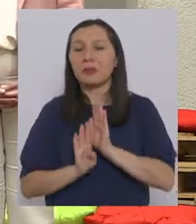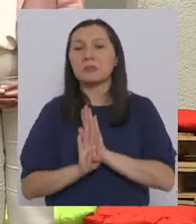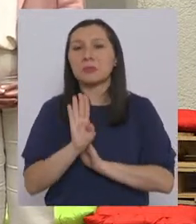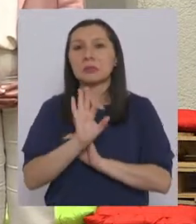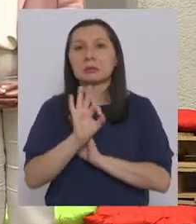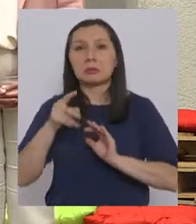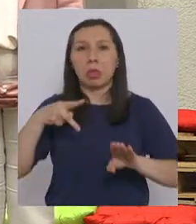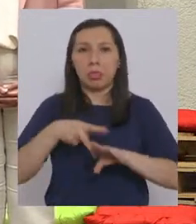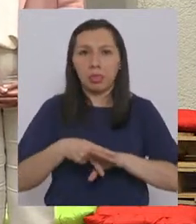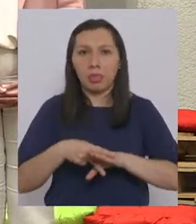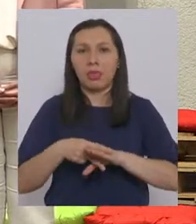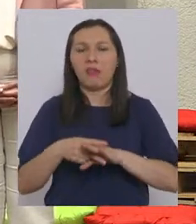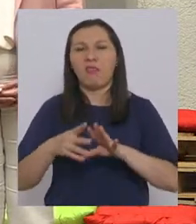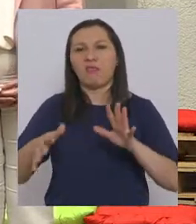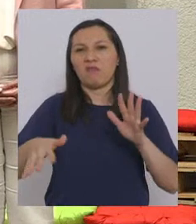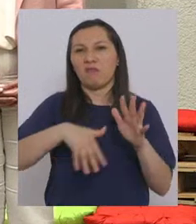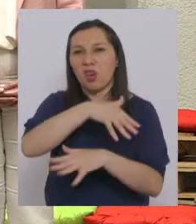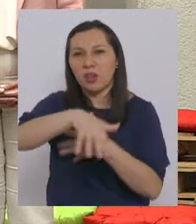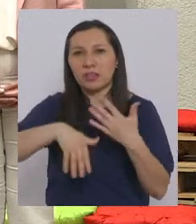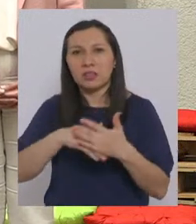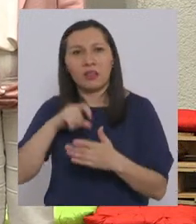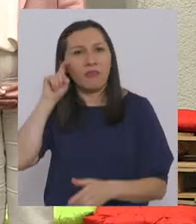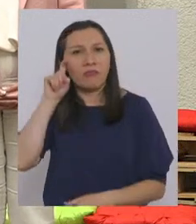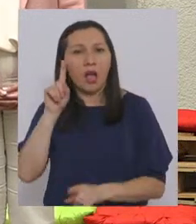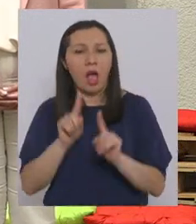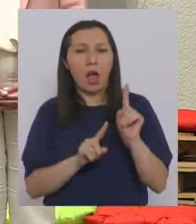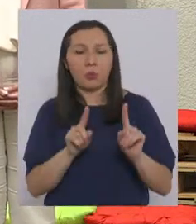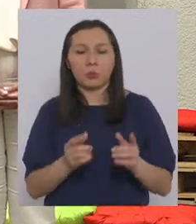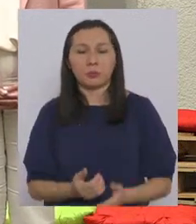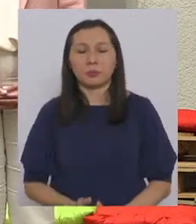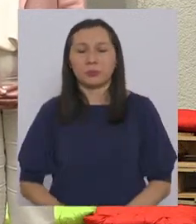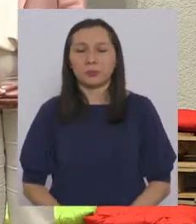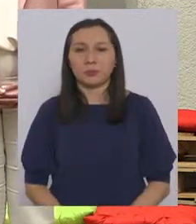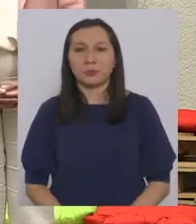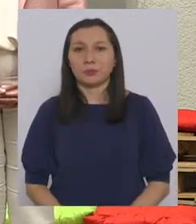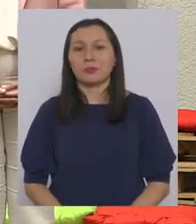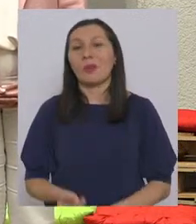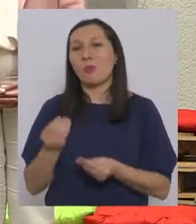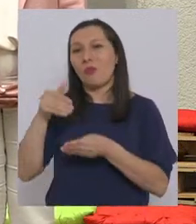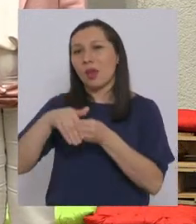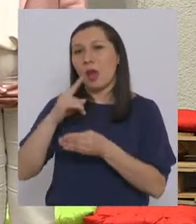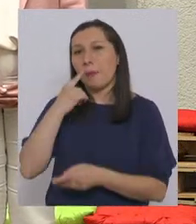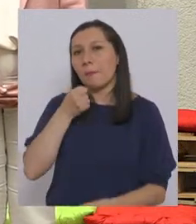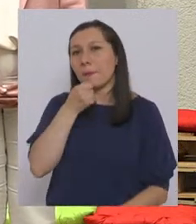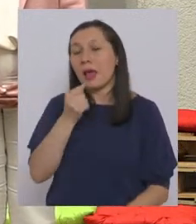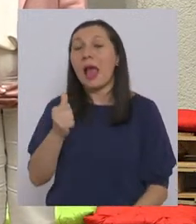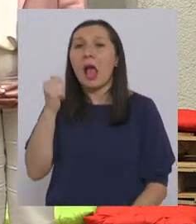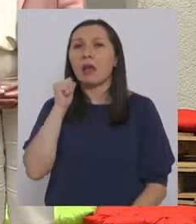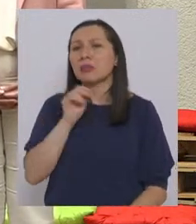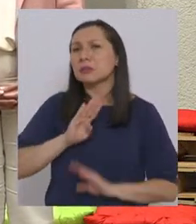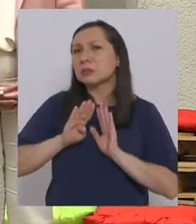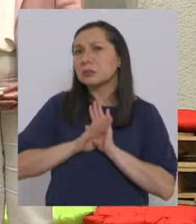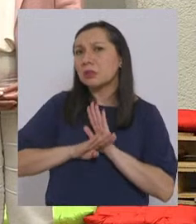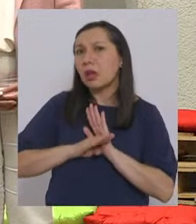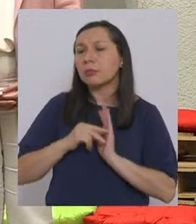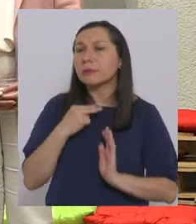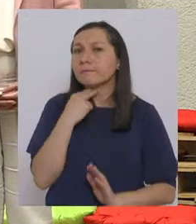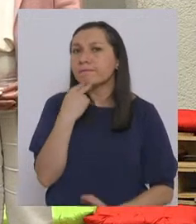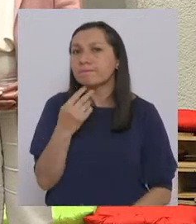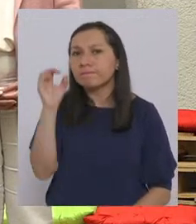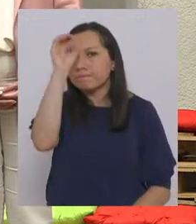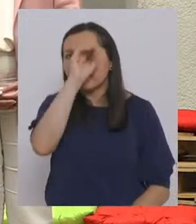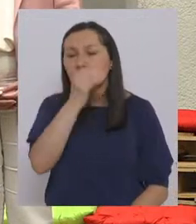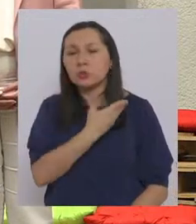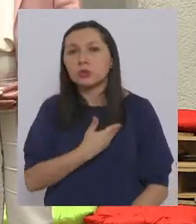que no sean truncados por la violencia o por el fanatismo de algunos Muy buenas tardes ayer se echó de menos una voz del gobierno a